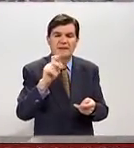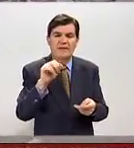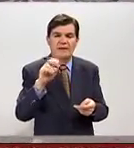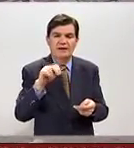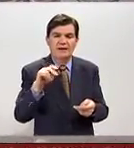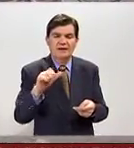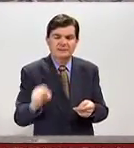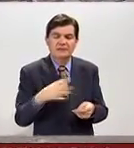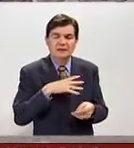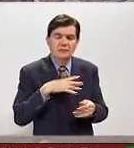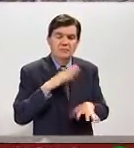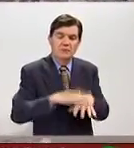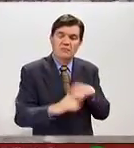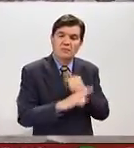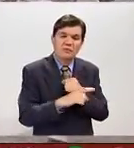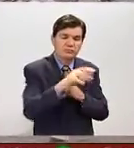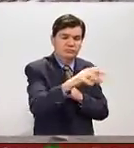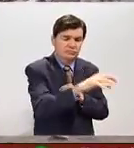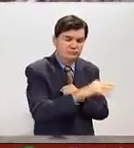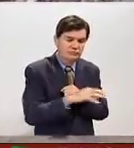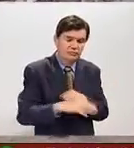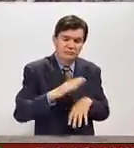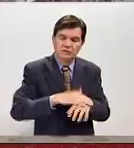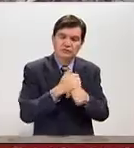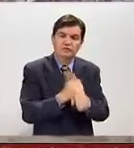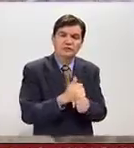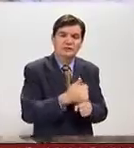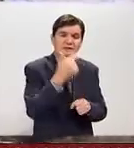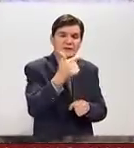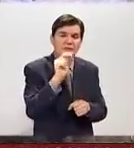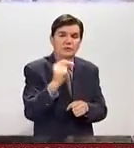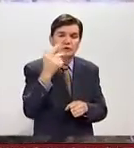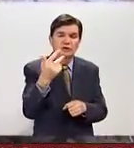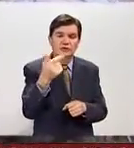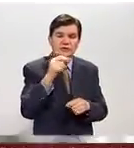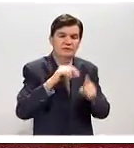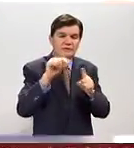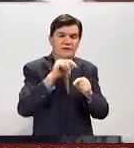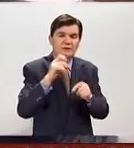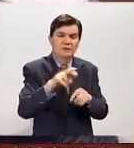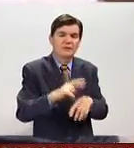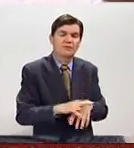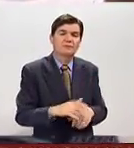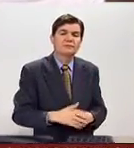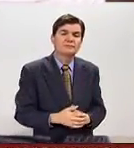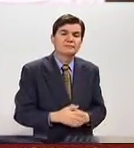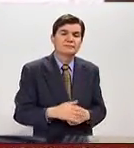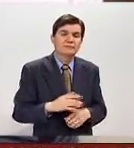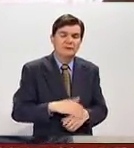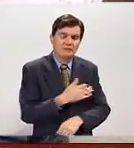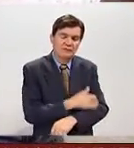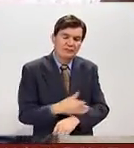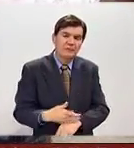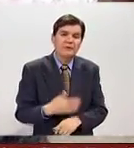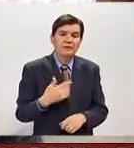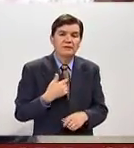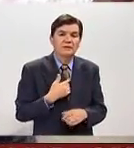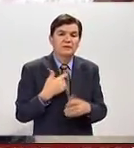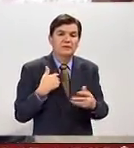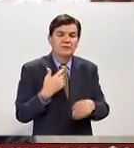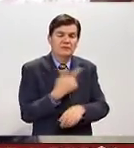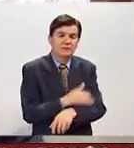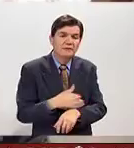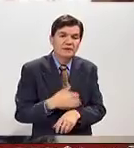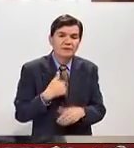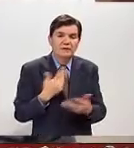Las comunidades más afectadas por el terremoto, de 7.8 grados en Ecuador. creo que cogí a mi familia, abracé a mi